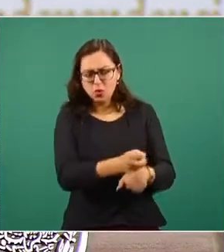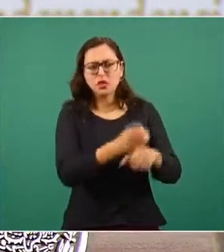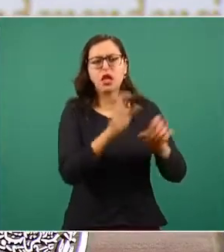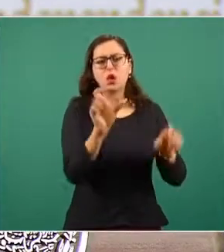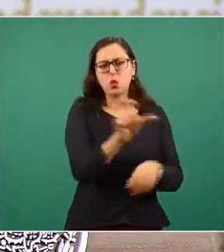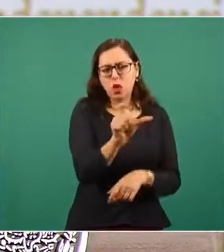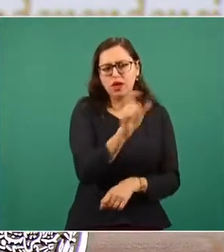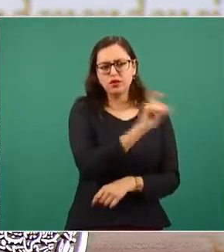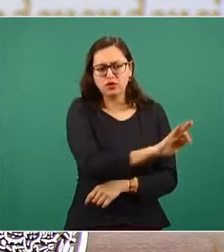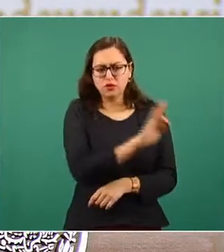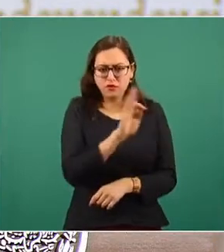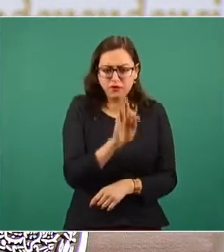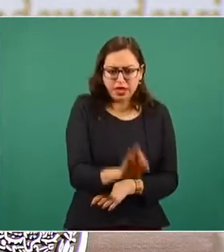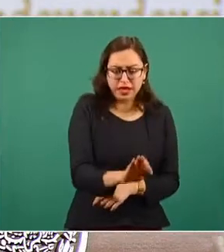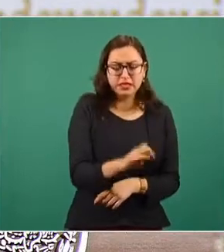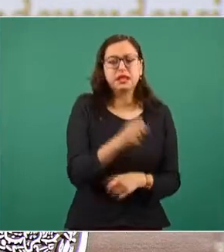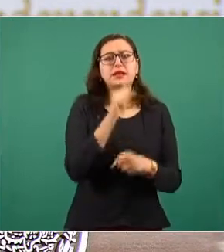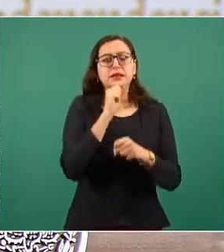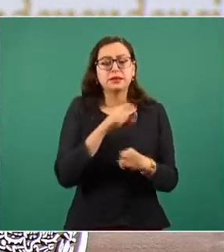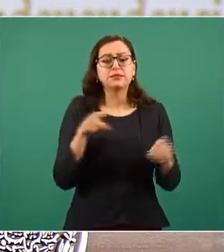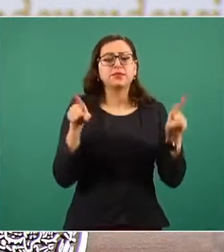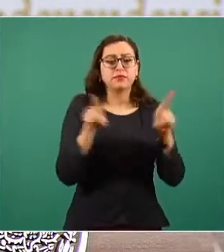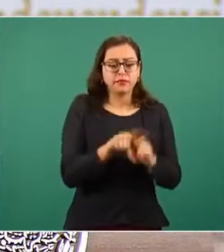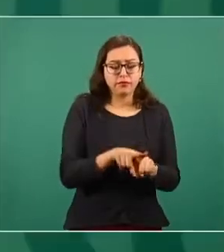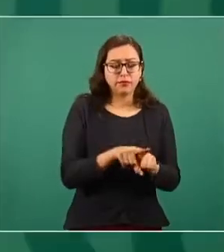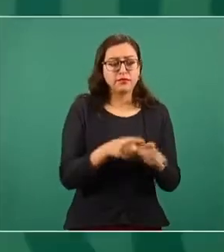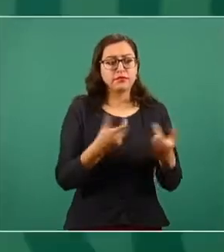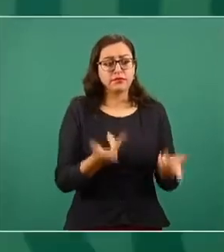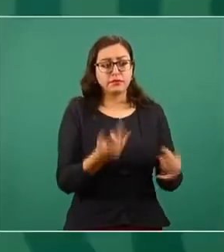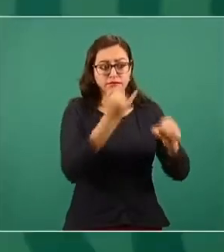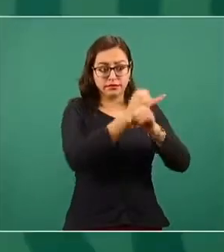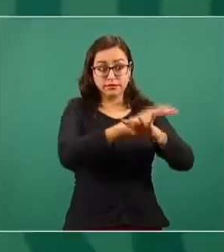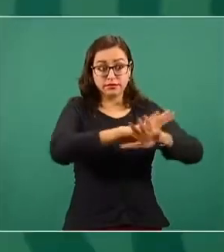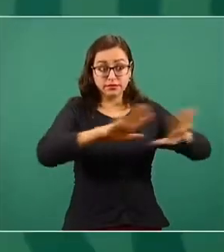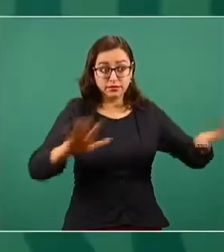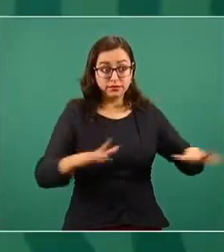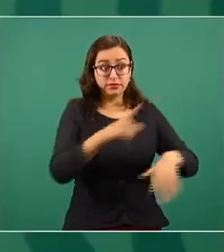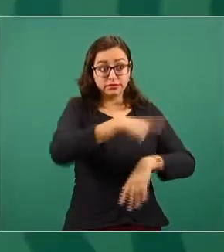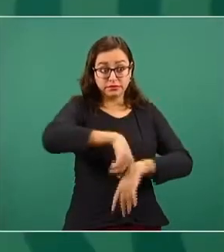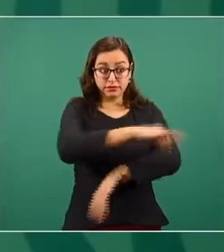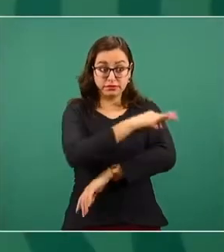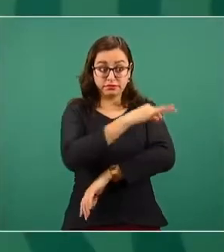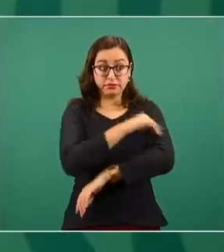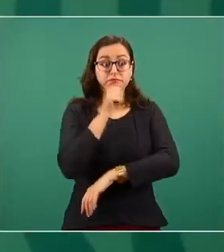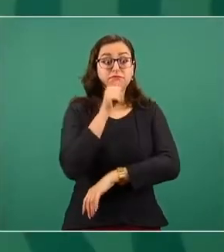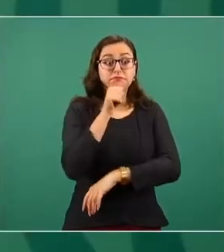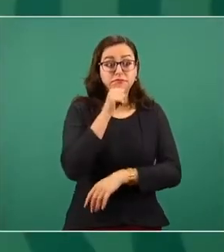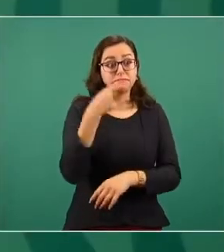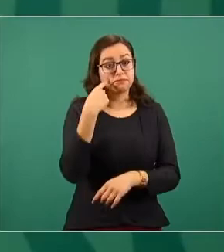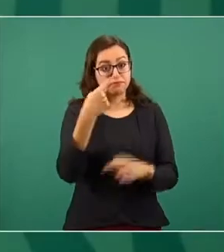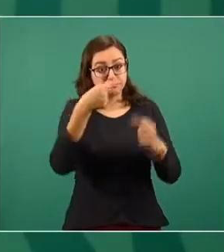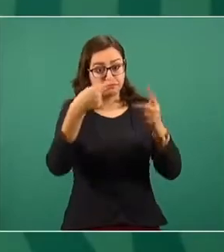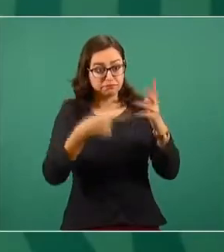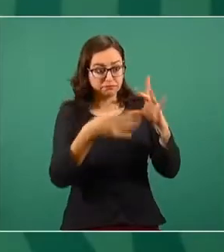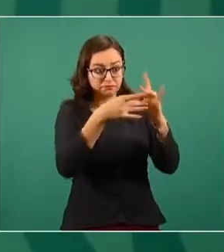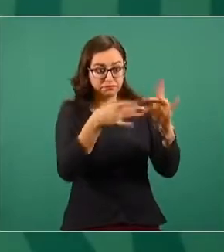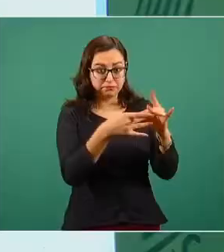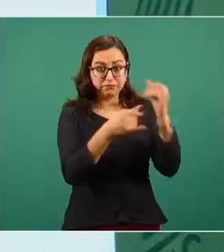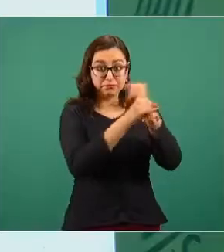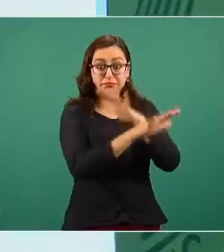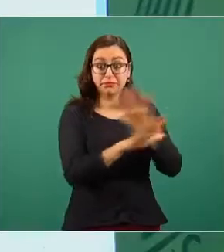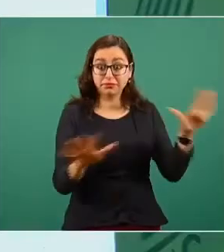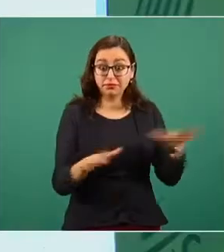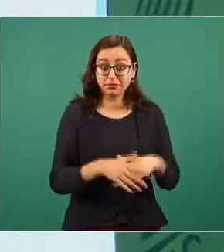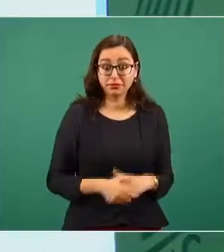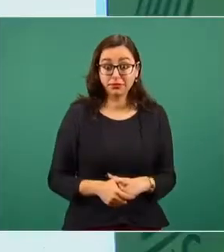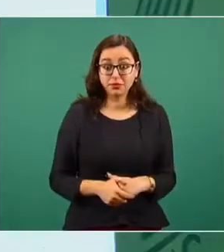para la declaración de consentimiento informado para quienes no se han vacunado y demás. Entonces, es importante decirlo,